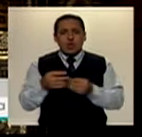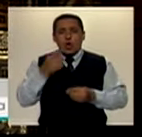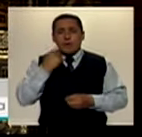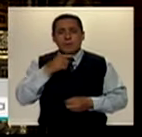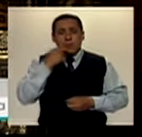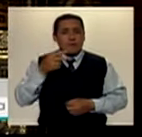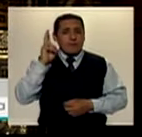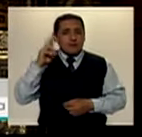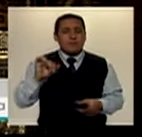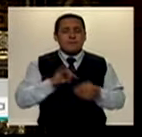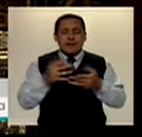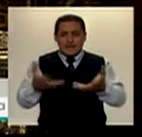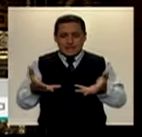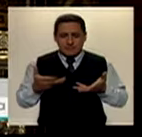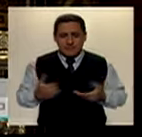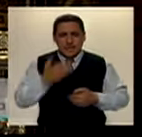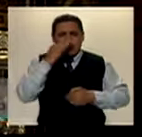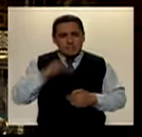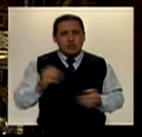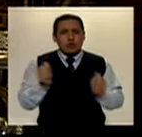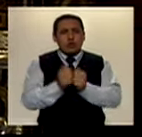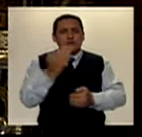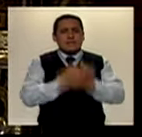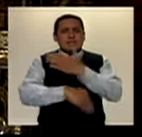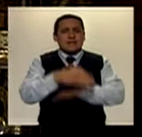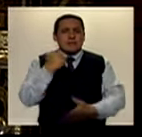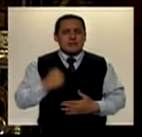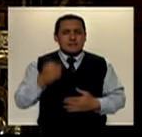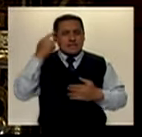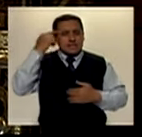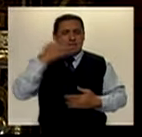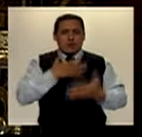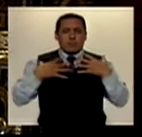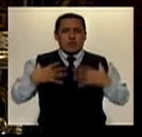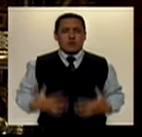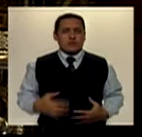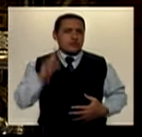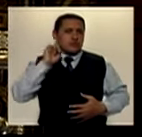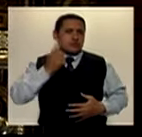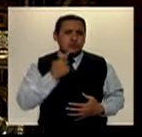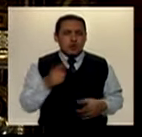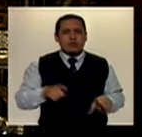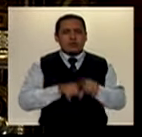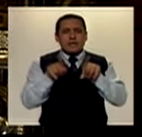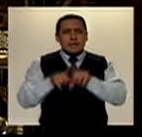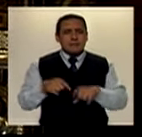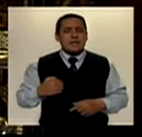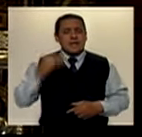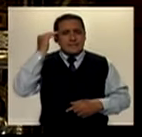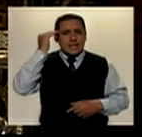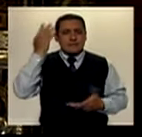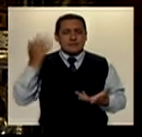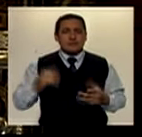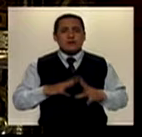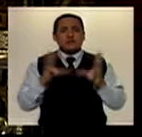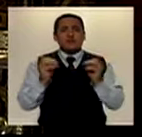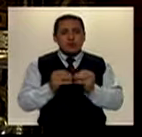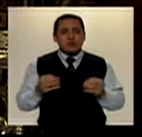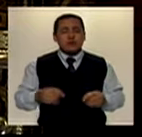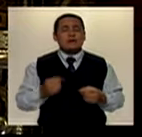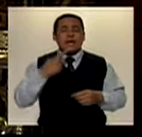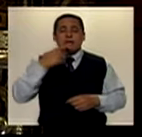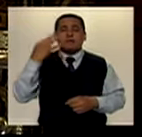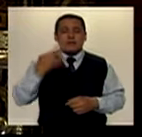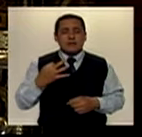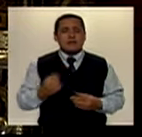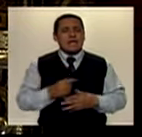para recibir a niños tanto con discapacidad de carácter motor, auditivo, como con discapacidades mentales. Esto nos ha dado